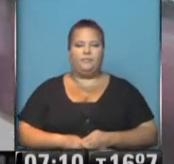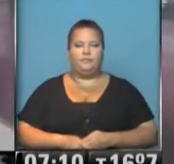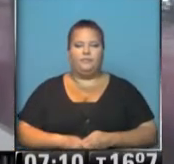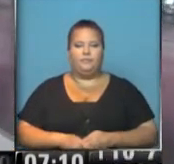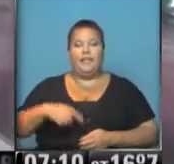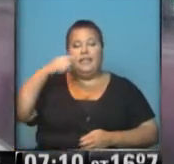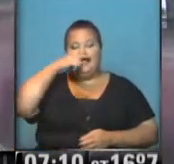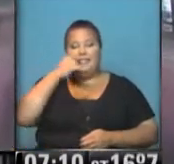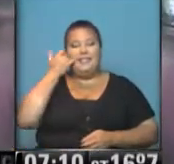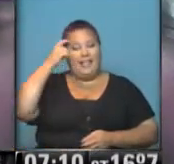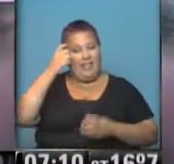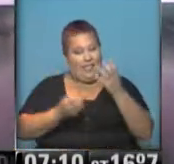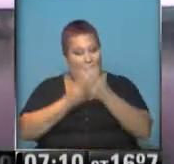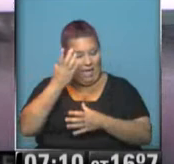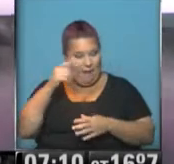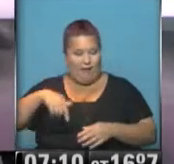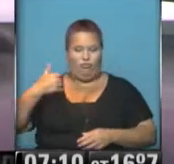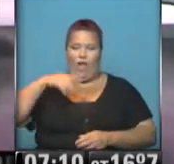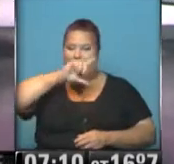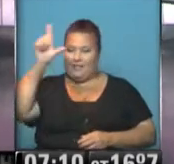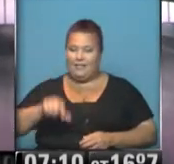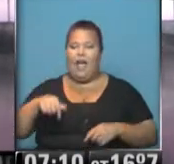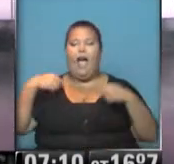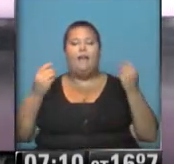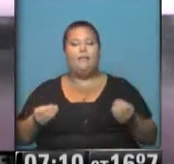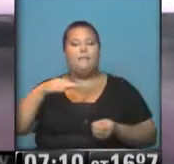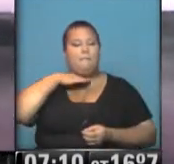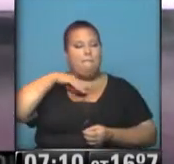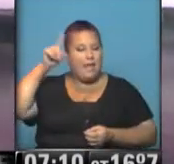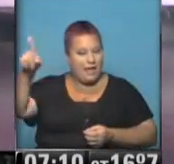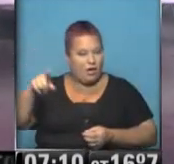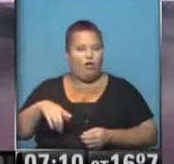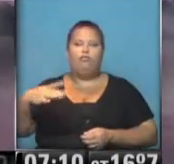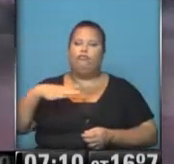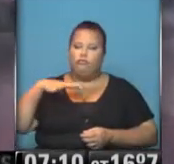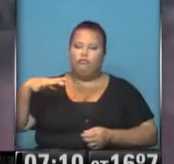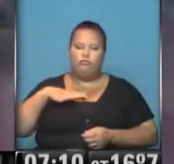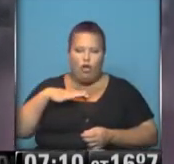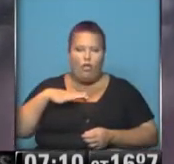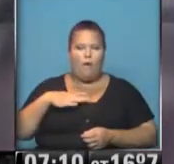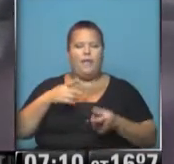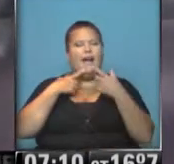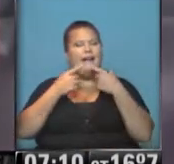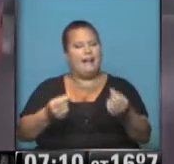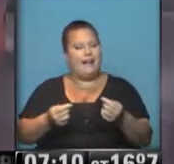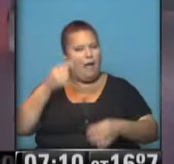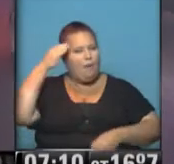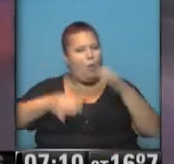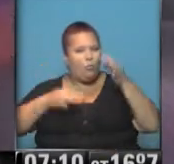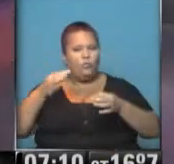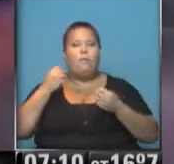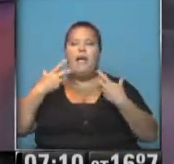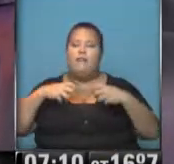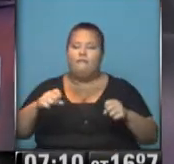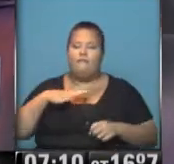7 de la mañana, 10 minutos en todo el país. Nos ubicamos ahora en México, donde continúa el reclamo de justicia y por la